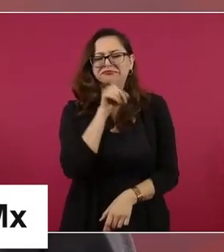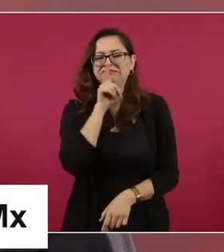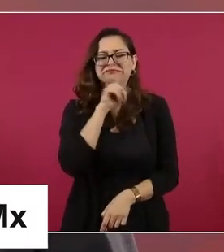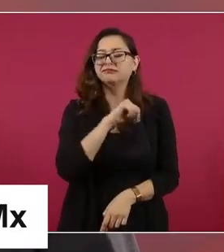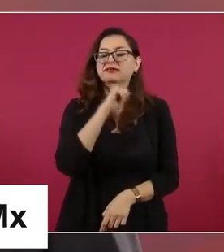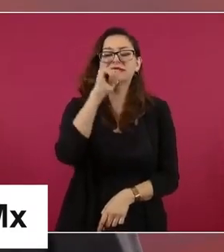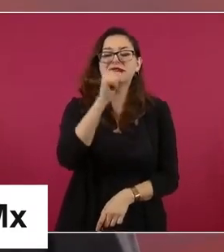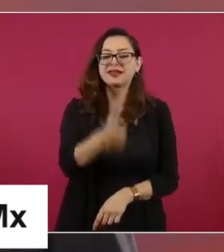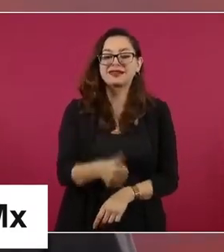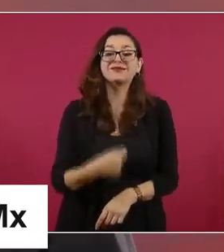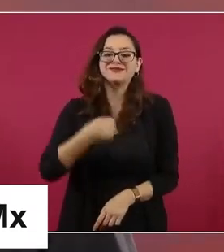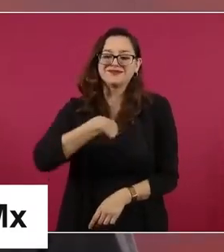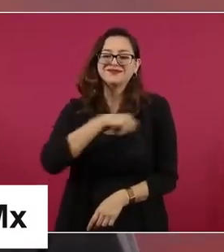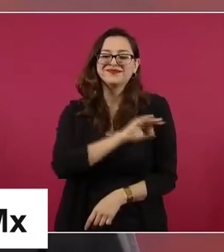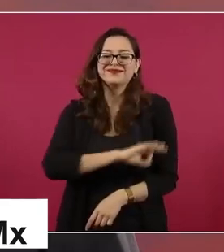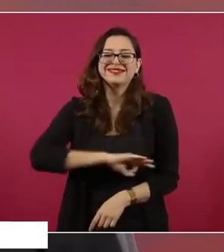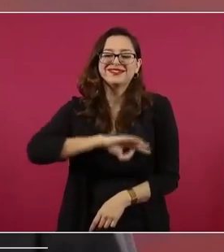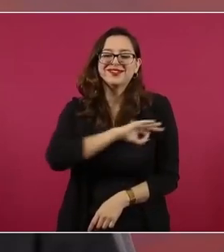soy muy feliz.